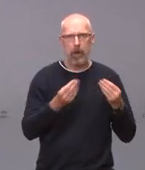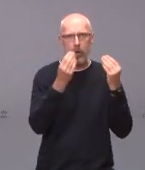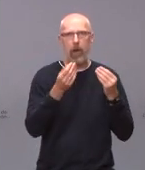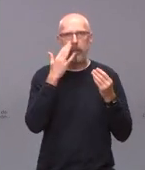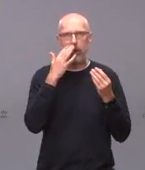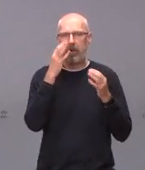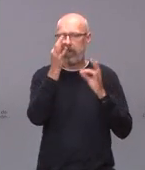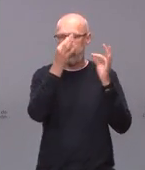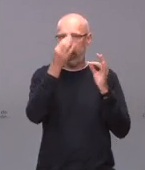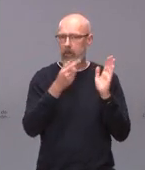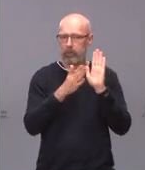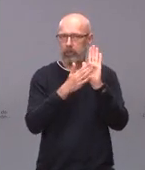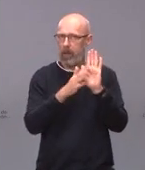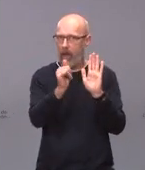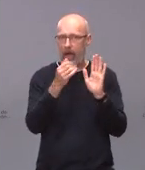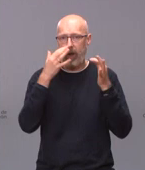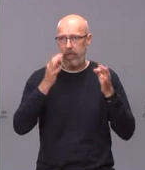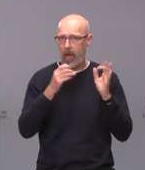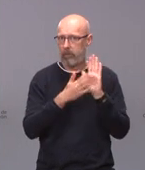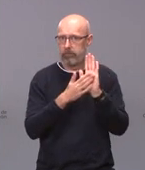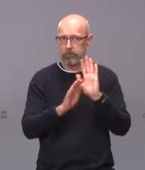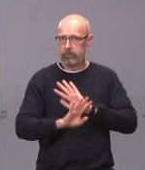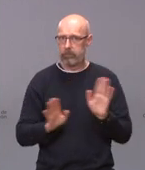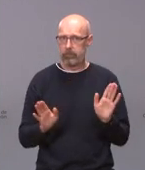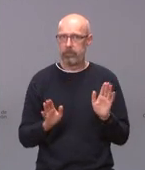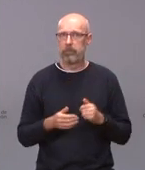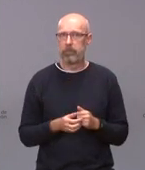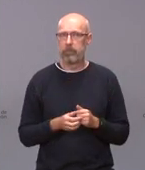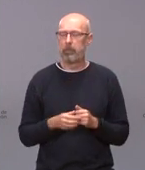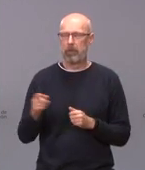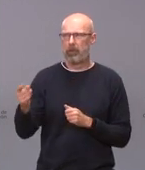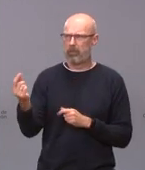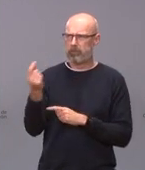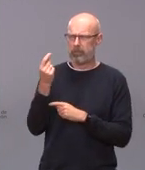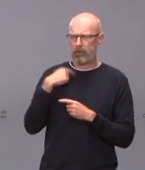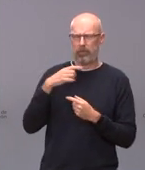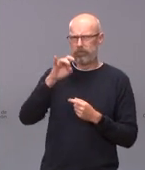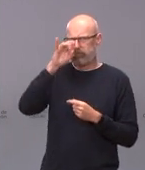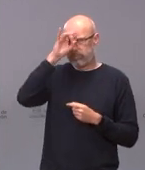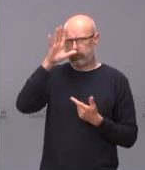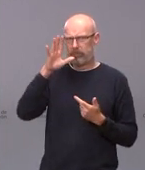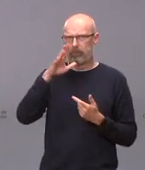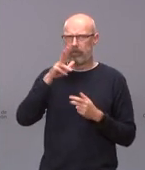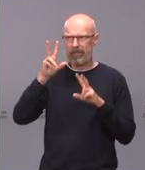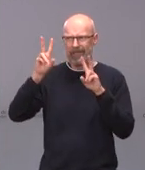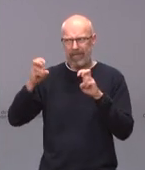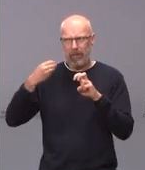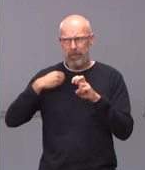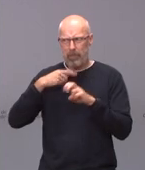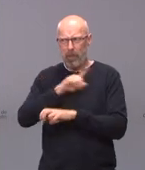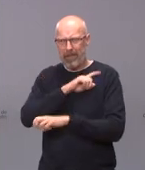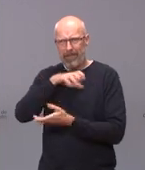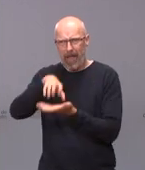y esta es la realidad pero me deja usted de piedra completamente con el asunto de Montaña la Reina estoy completamente